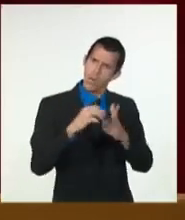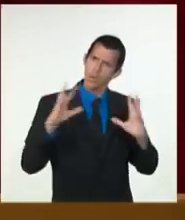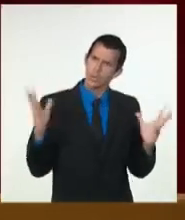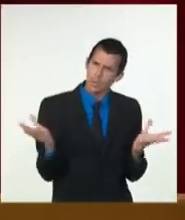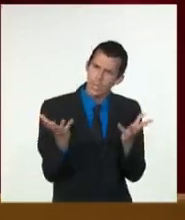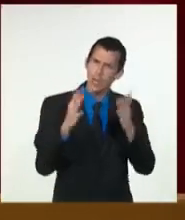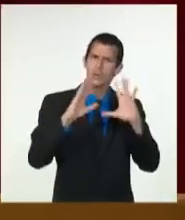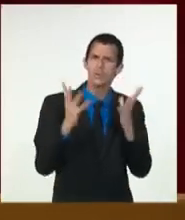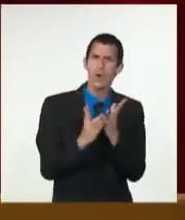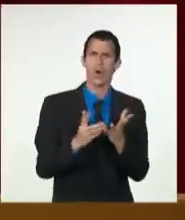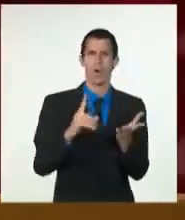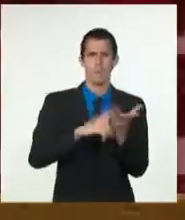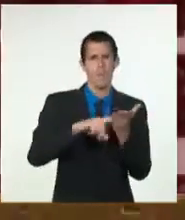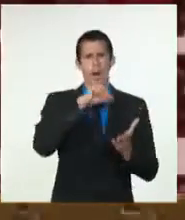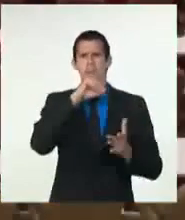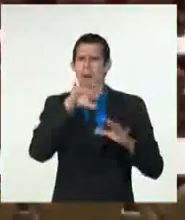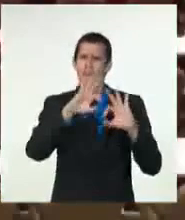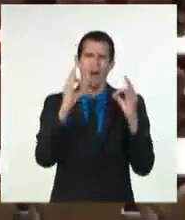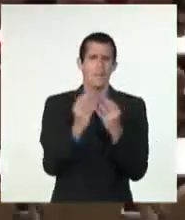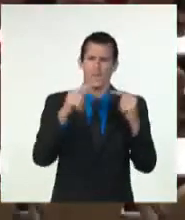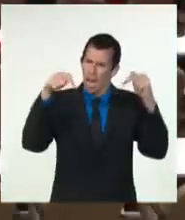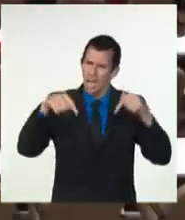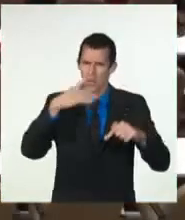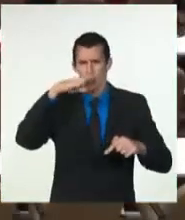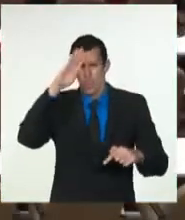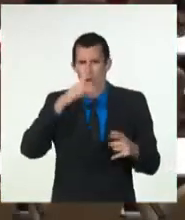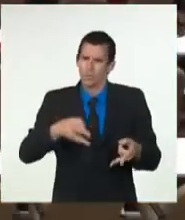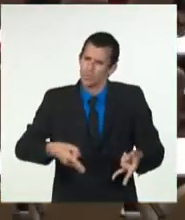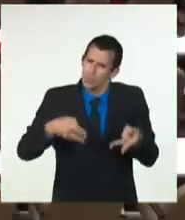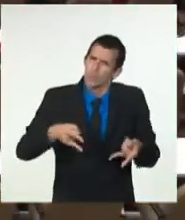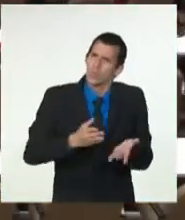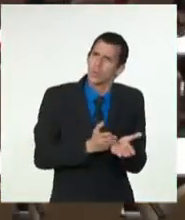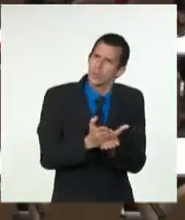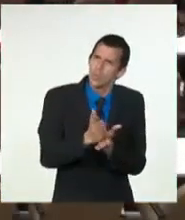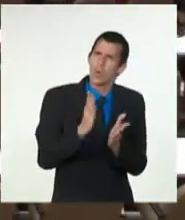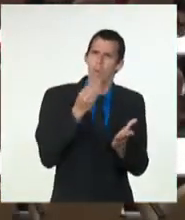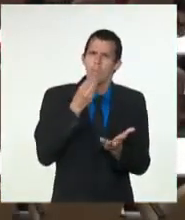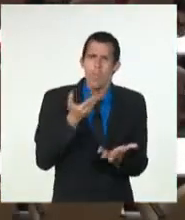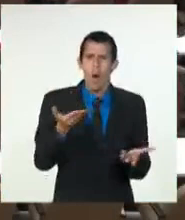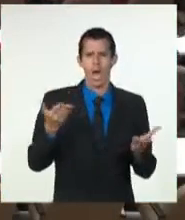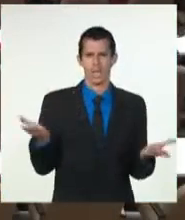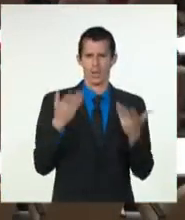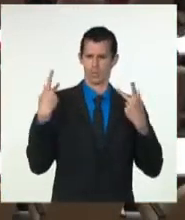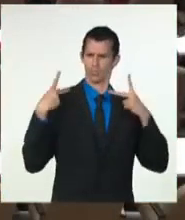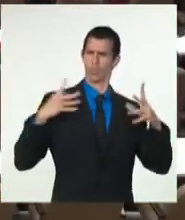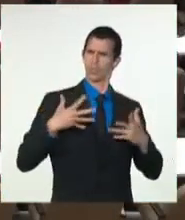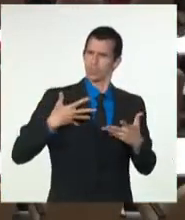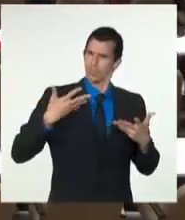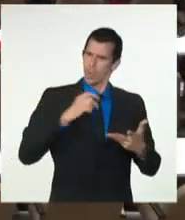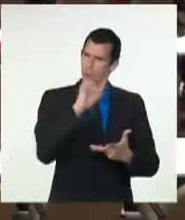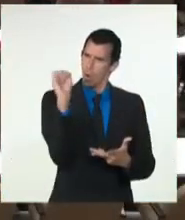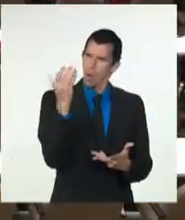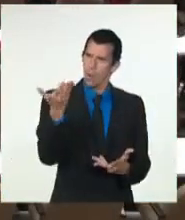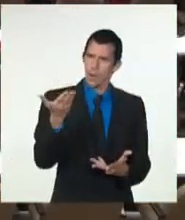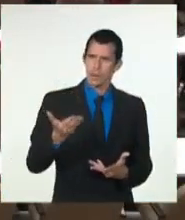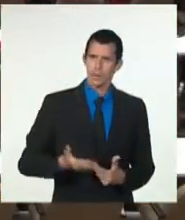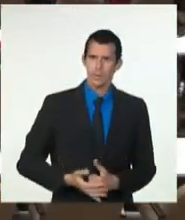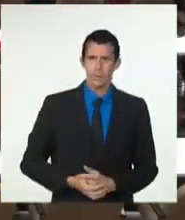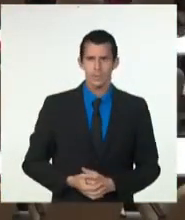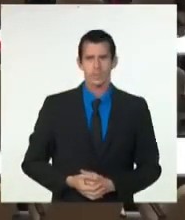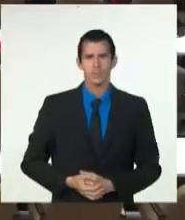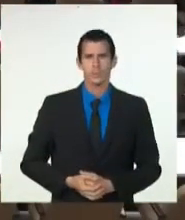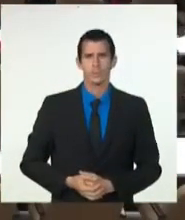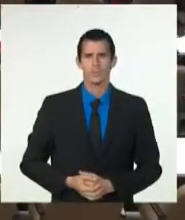abuelos. Esta política reafirma la voluntad de desarrollar la gestión de gobierno mediante políticas